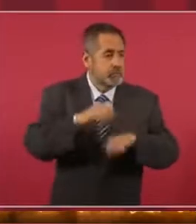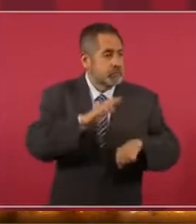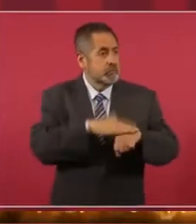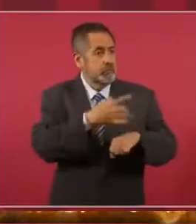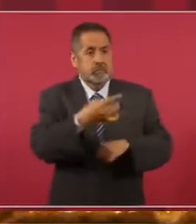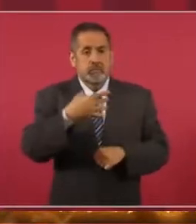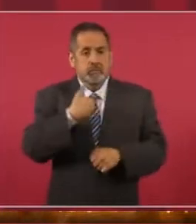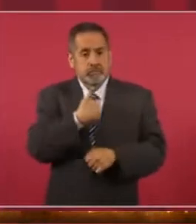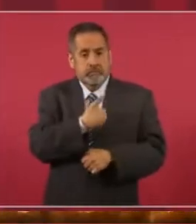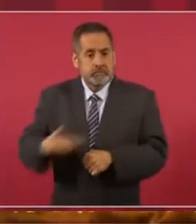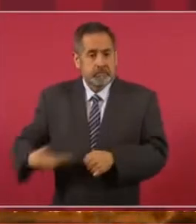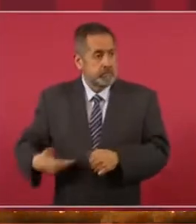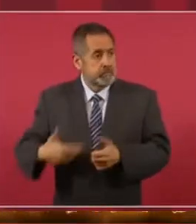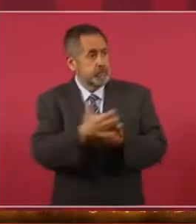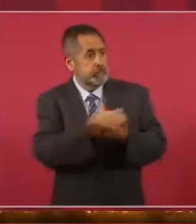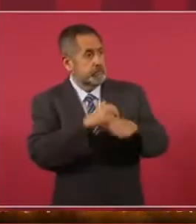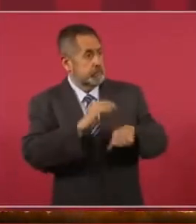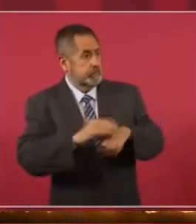presidente de la República.